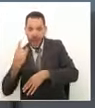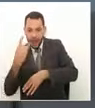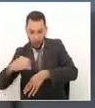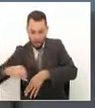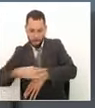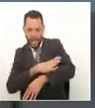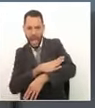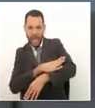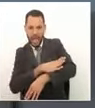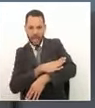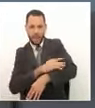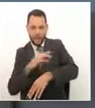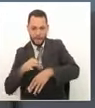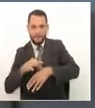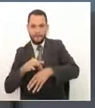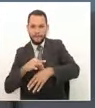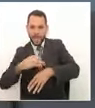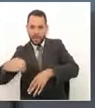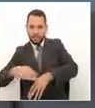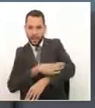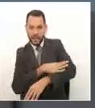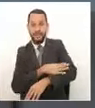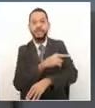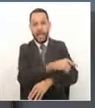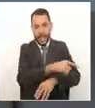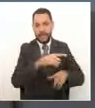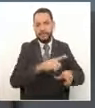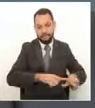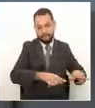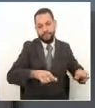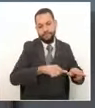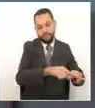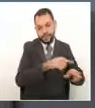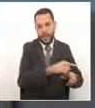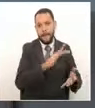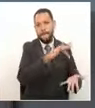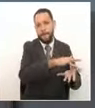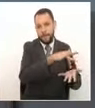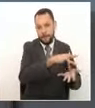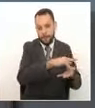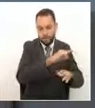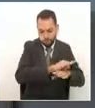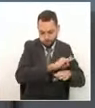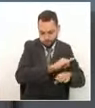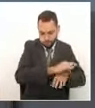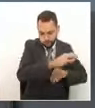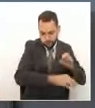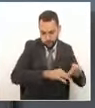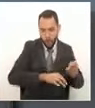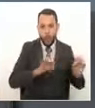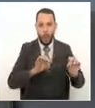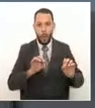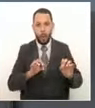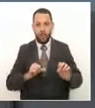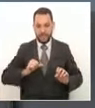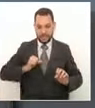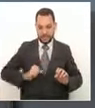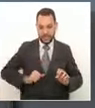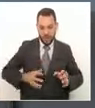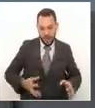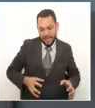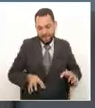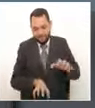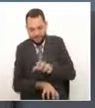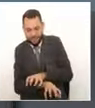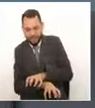en el eje cafetero no estamos exentos de que nos ocurra ya tuvimos una tragedia trasplantes y tejidos los mandamos a